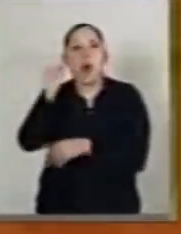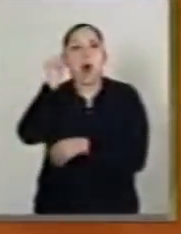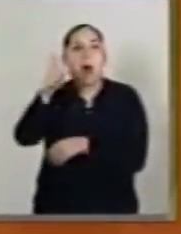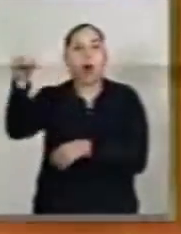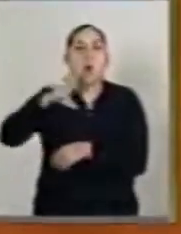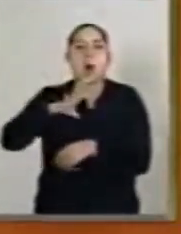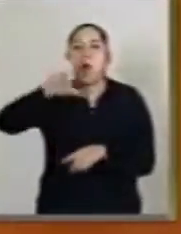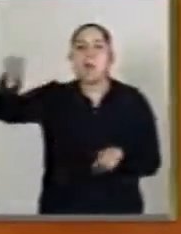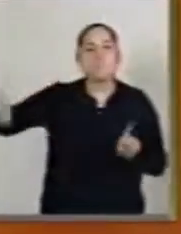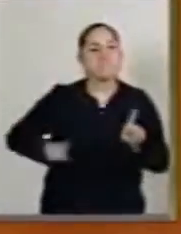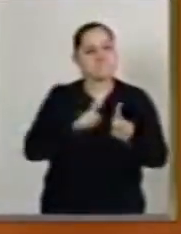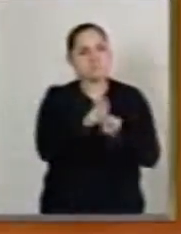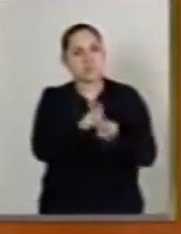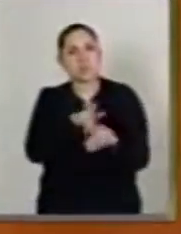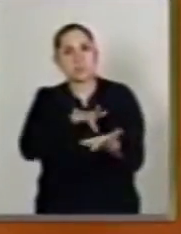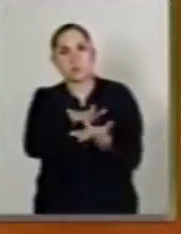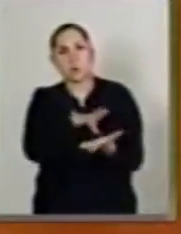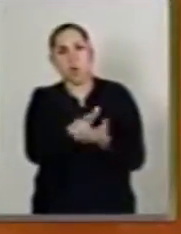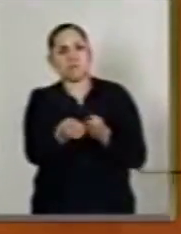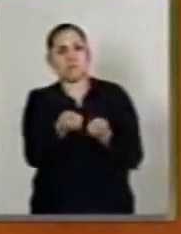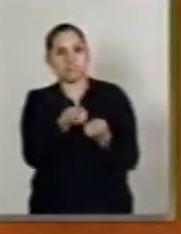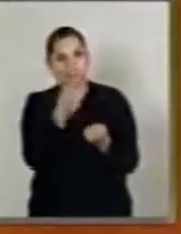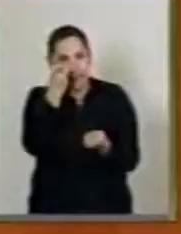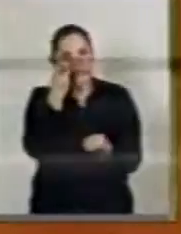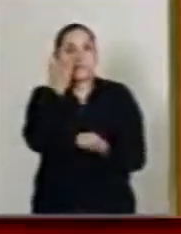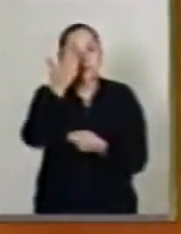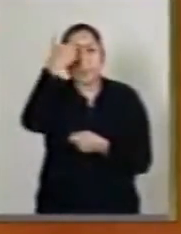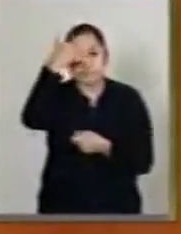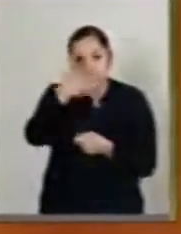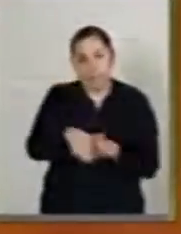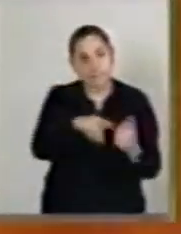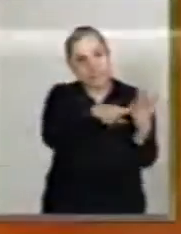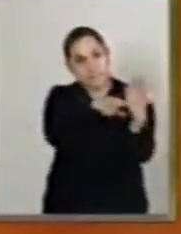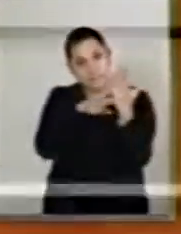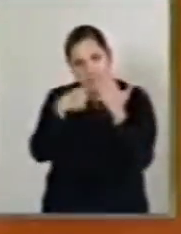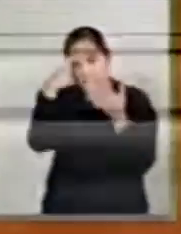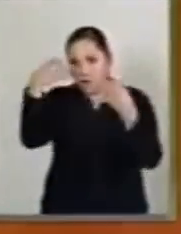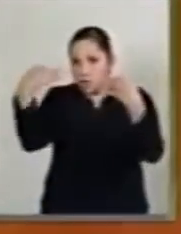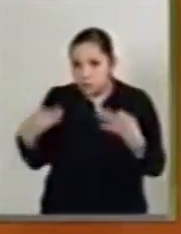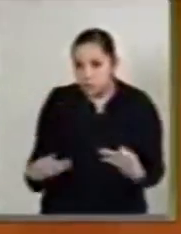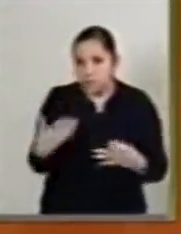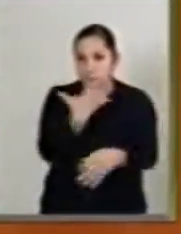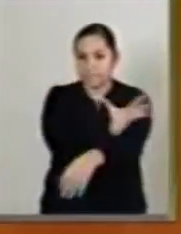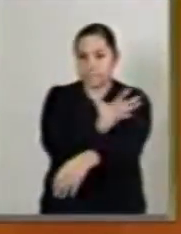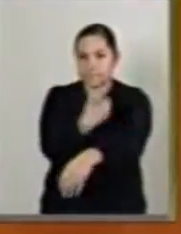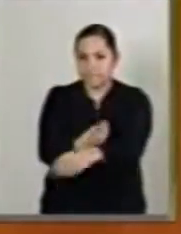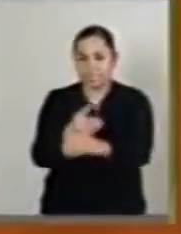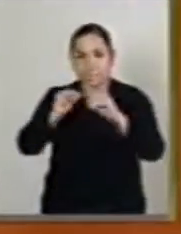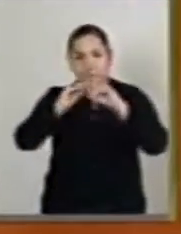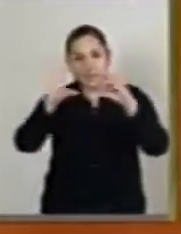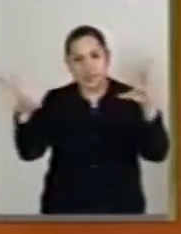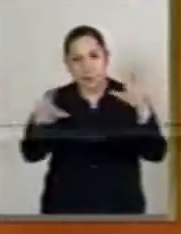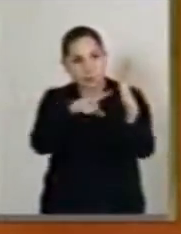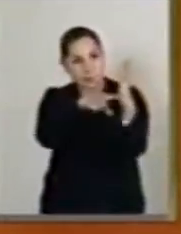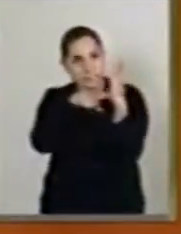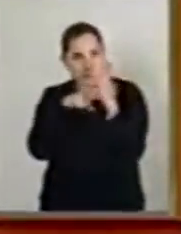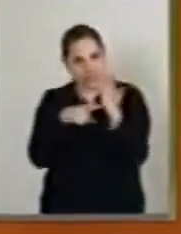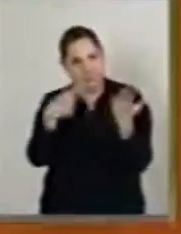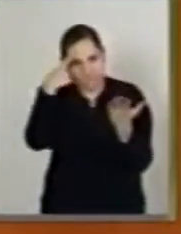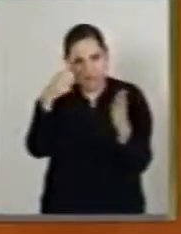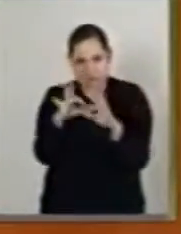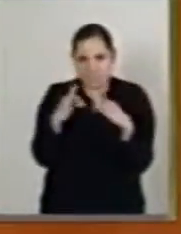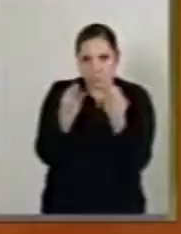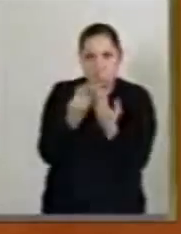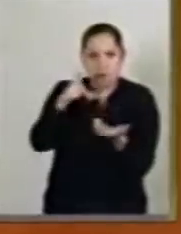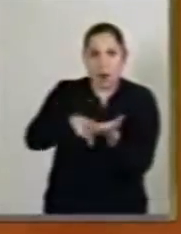pública porque daña mis intereses. Ese era el motivo principal para hacer un cambio de conductas en la forma como se hace política.